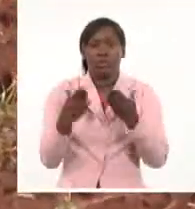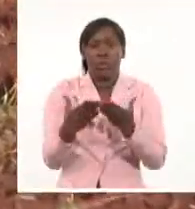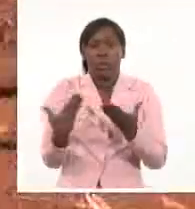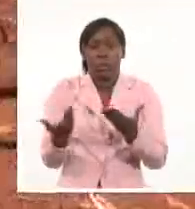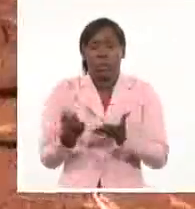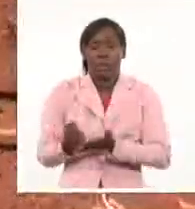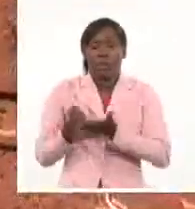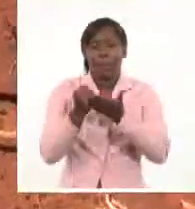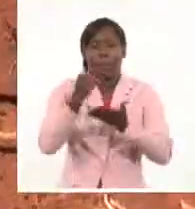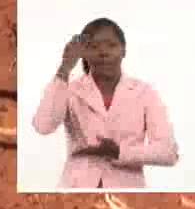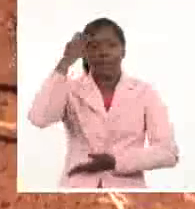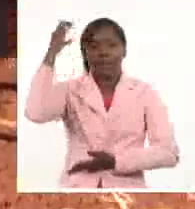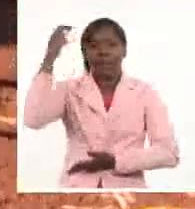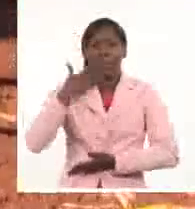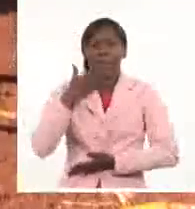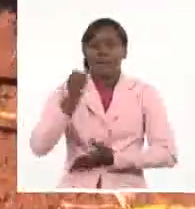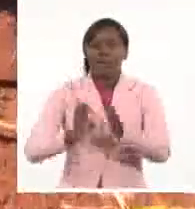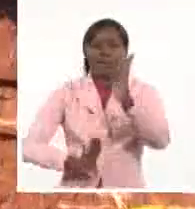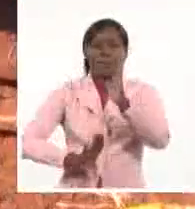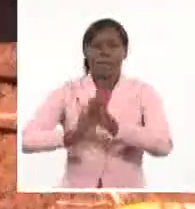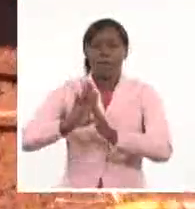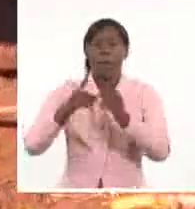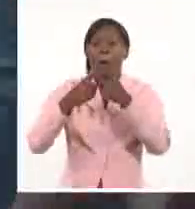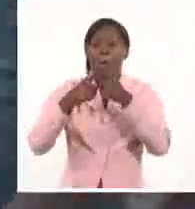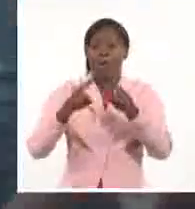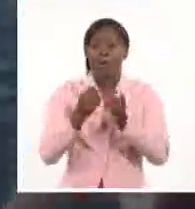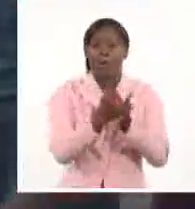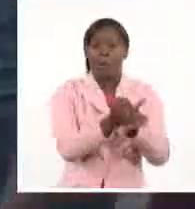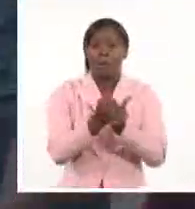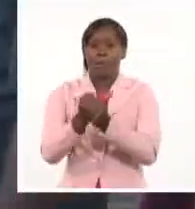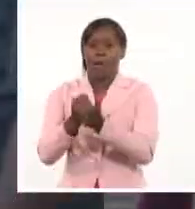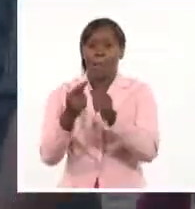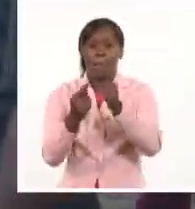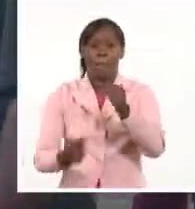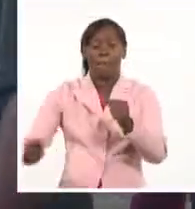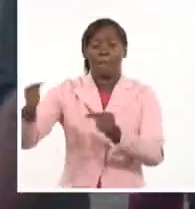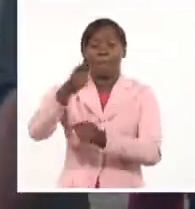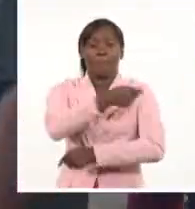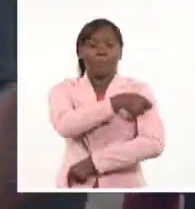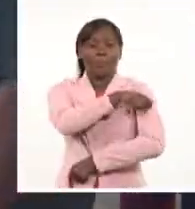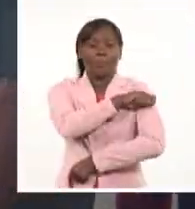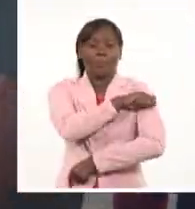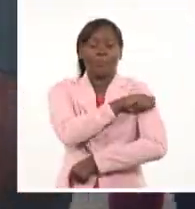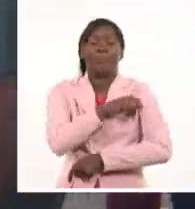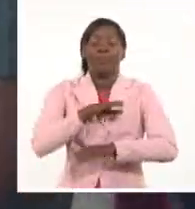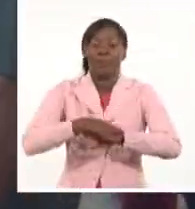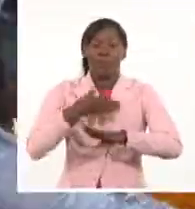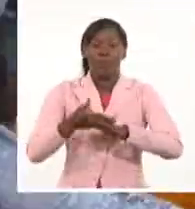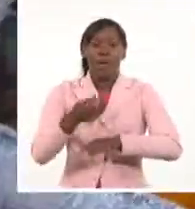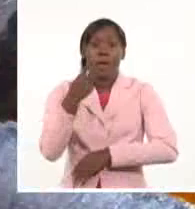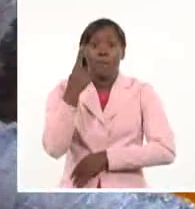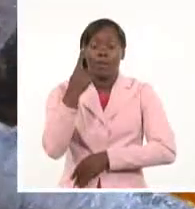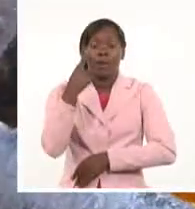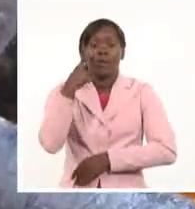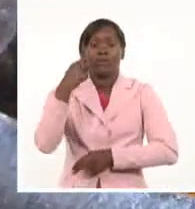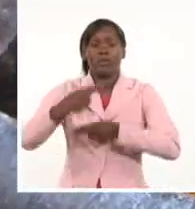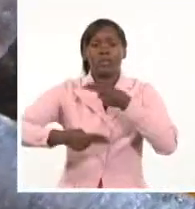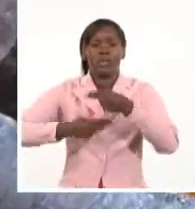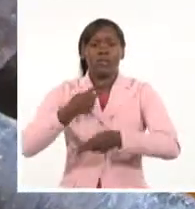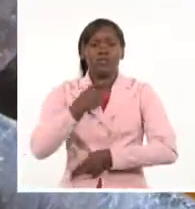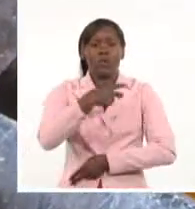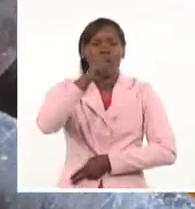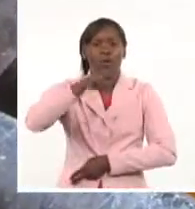al país, pero sea capaz de autoabastecerse en primer lugar. Así quedó demostrado durante las evaluaciones que se realizaron en